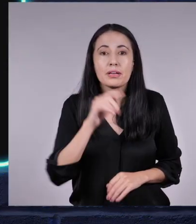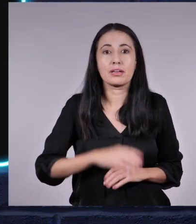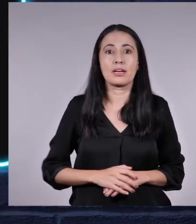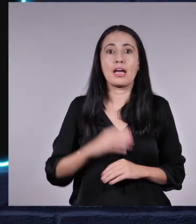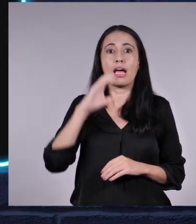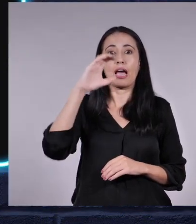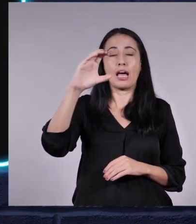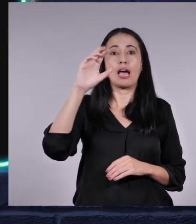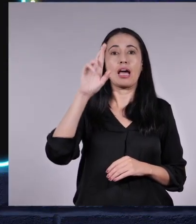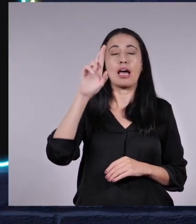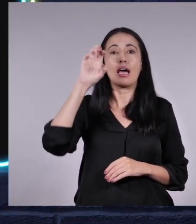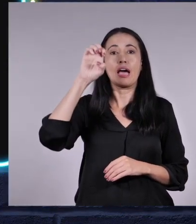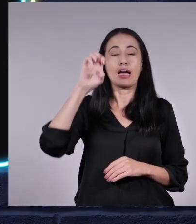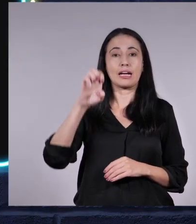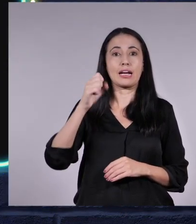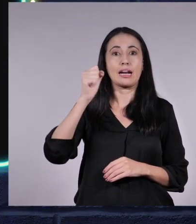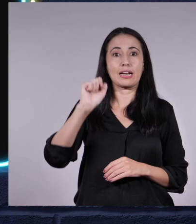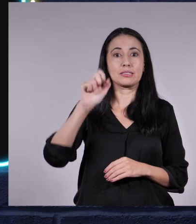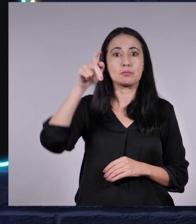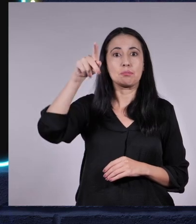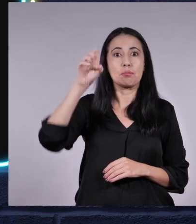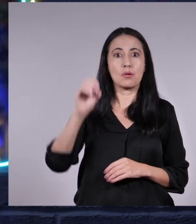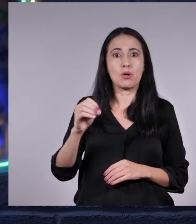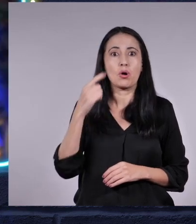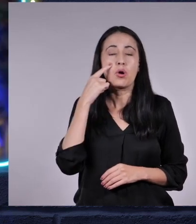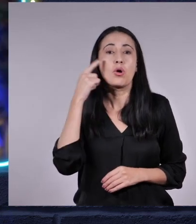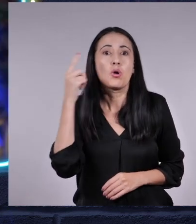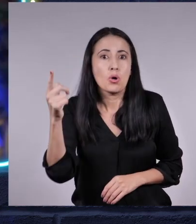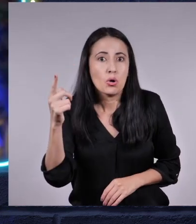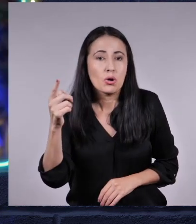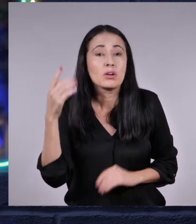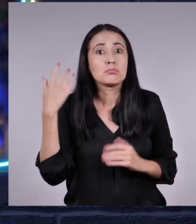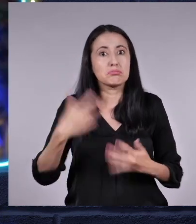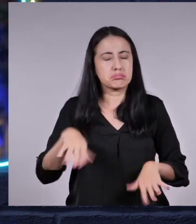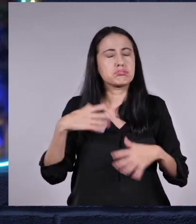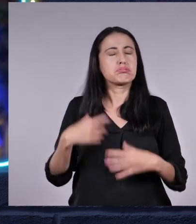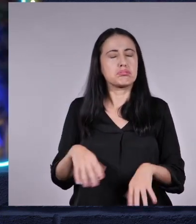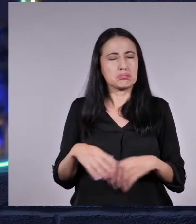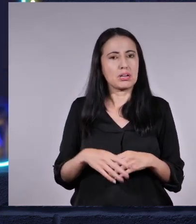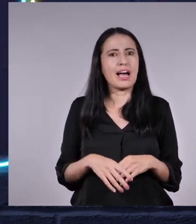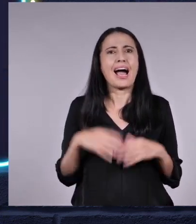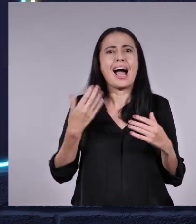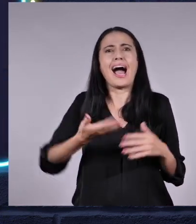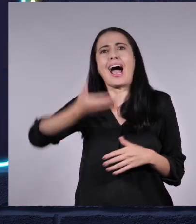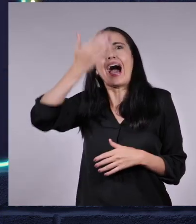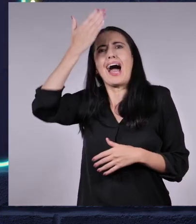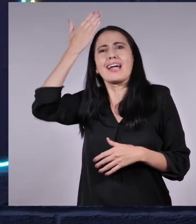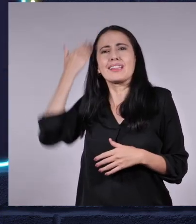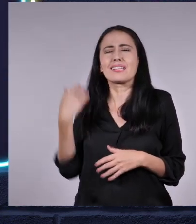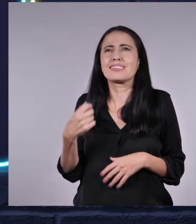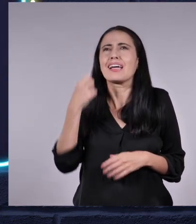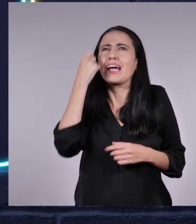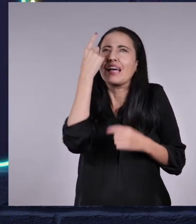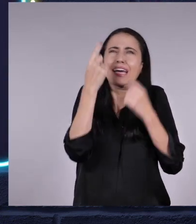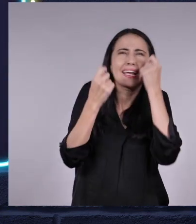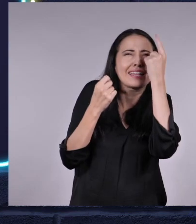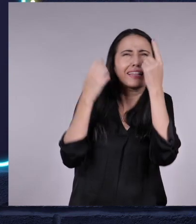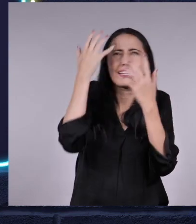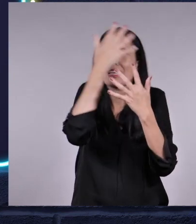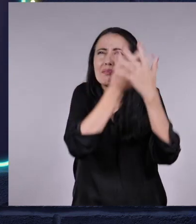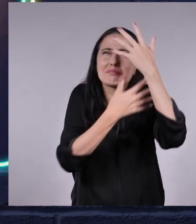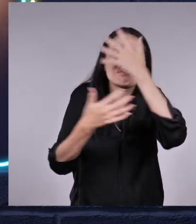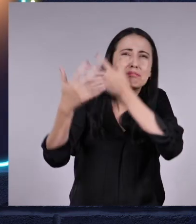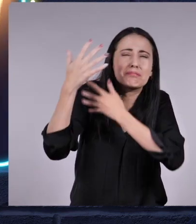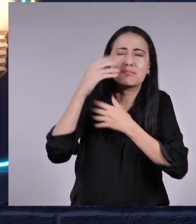Crespo en su canal Quantum Fracture. Muchas cosas que me parecían dificilísimas de entender sobre física